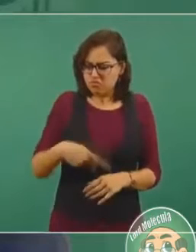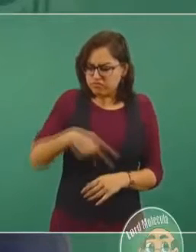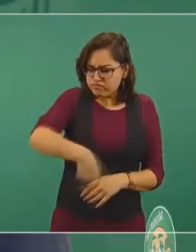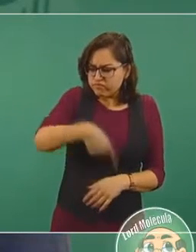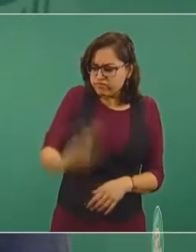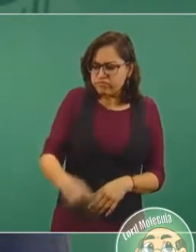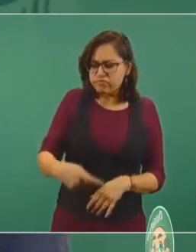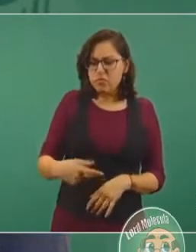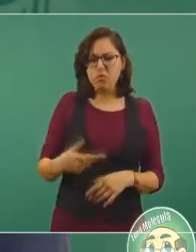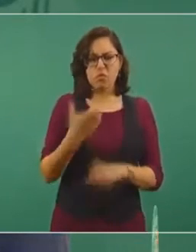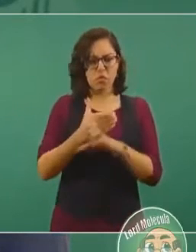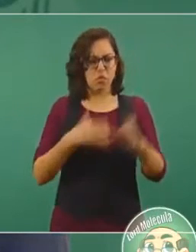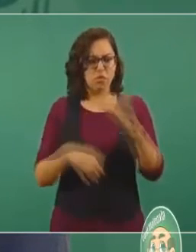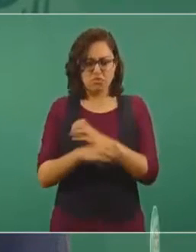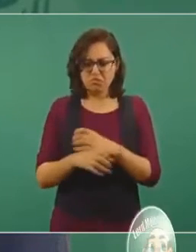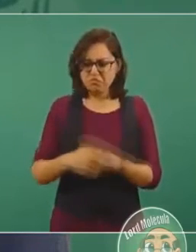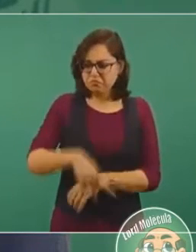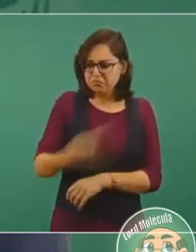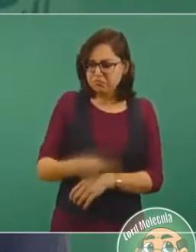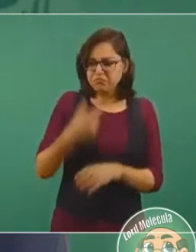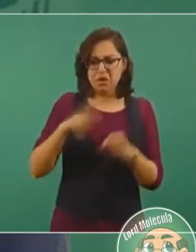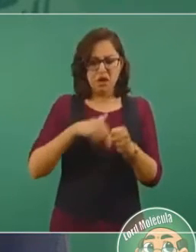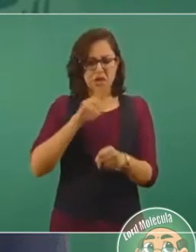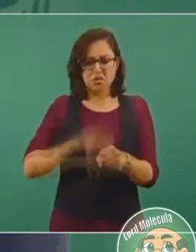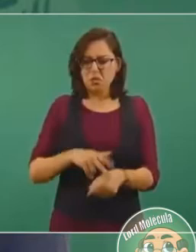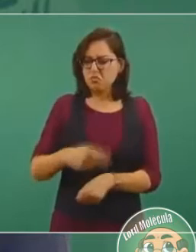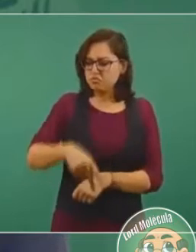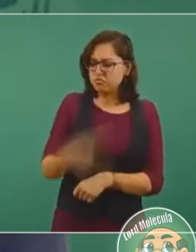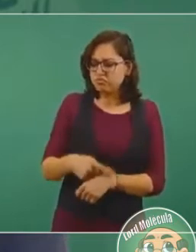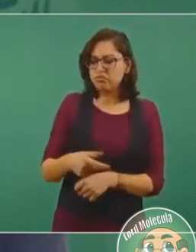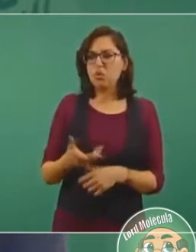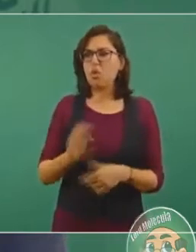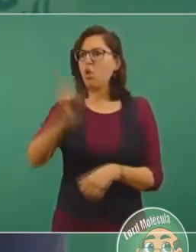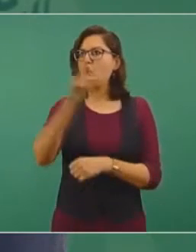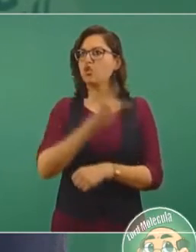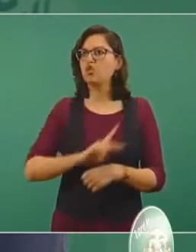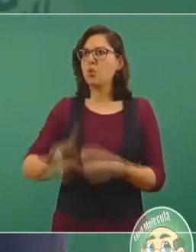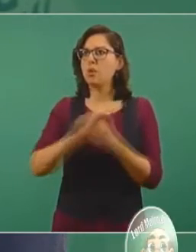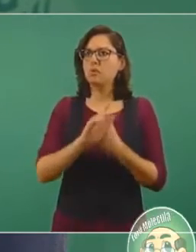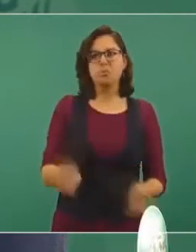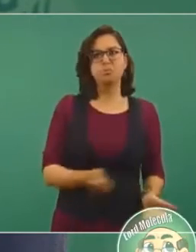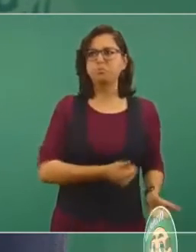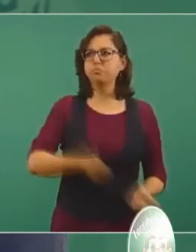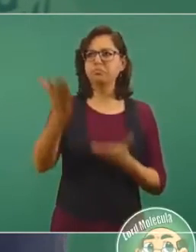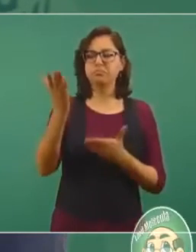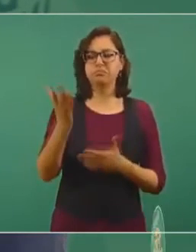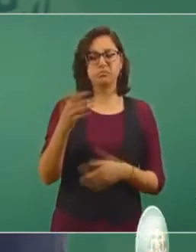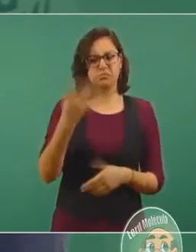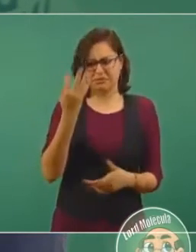porque en Estados Unidos hay muchos empresarios también, como en otros países del mundo,